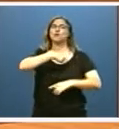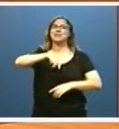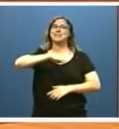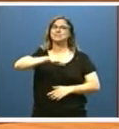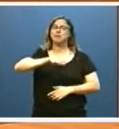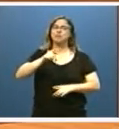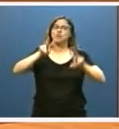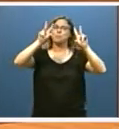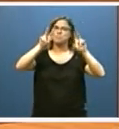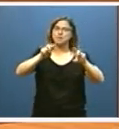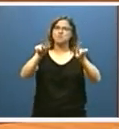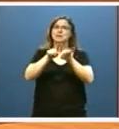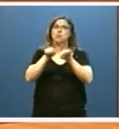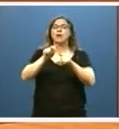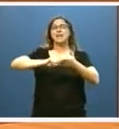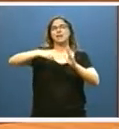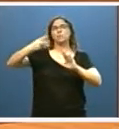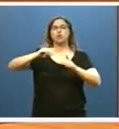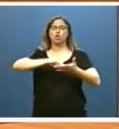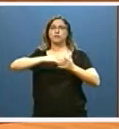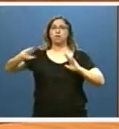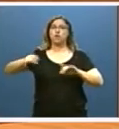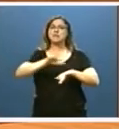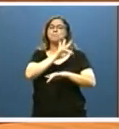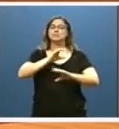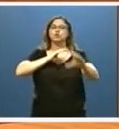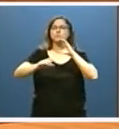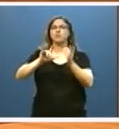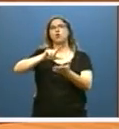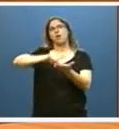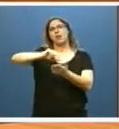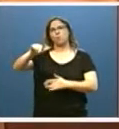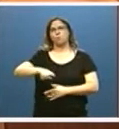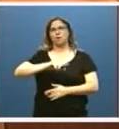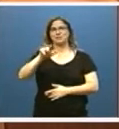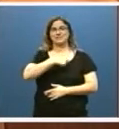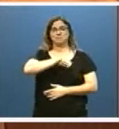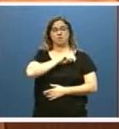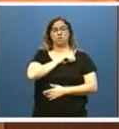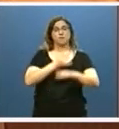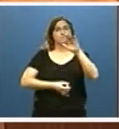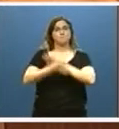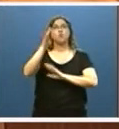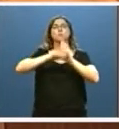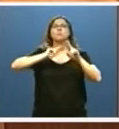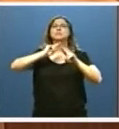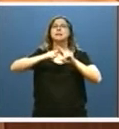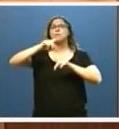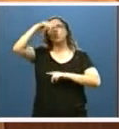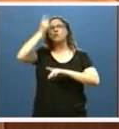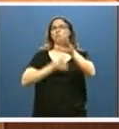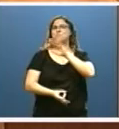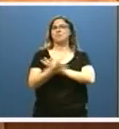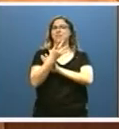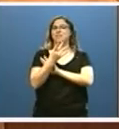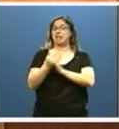Tecnología y Comunicación en Lengua Española. Hemos puesto en marcha el programa Cultura Emprendedora y vamos a presentar el programa